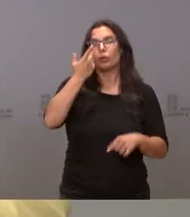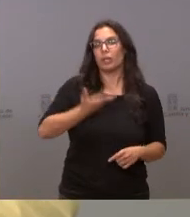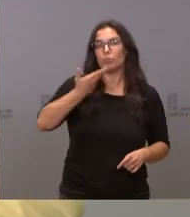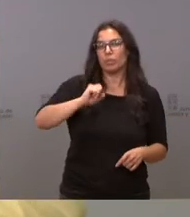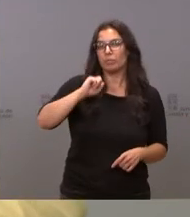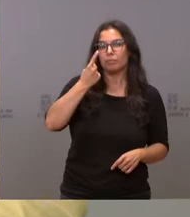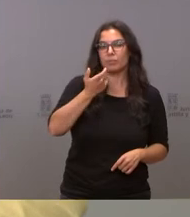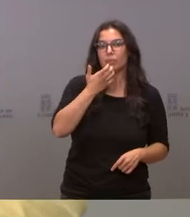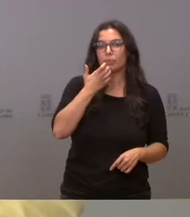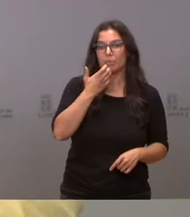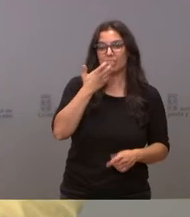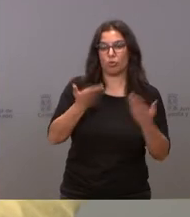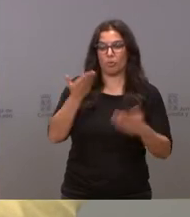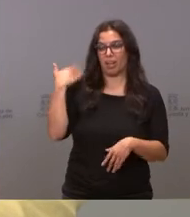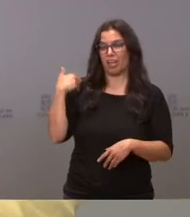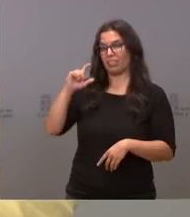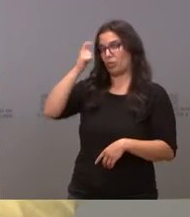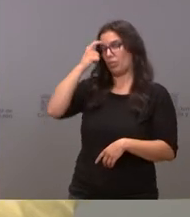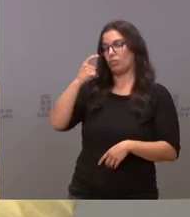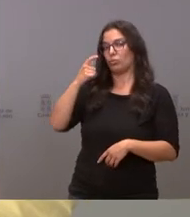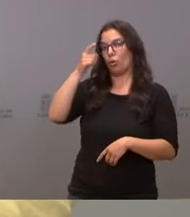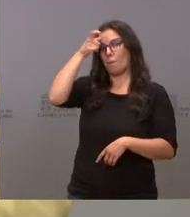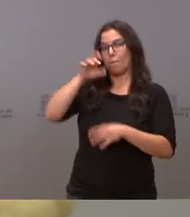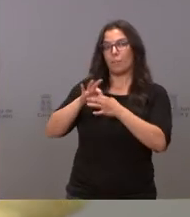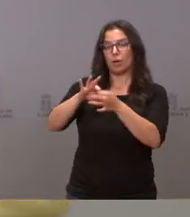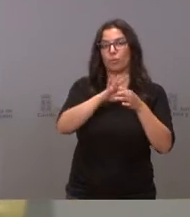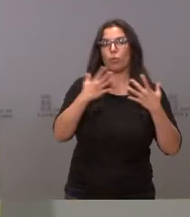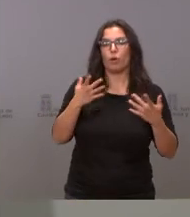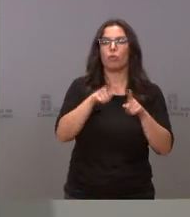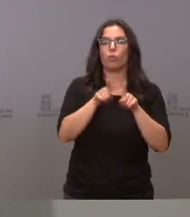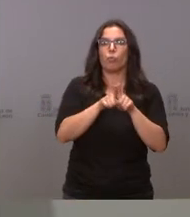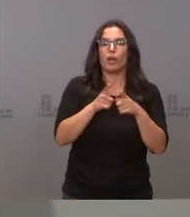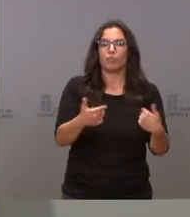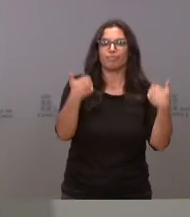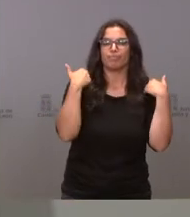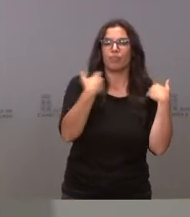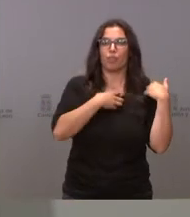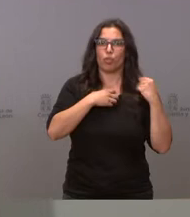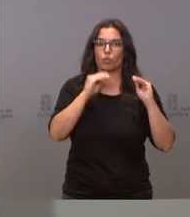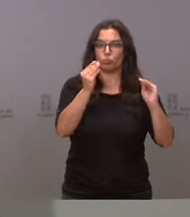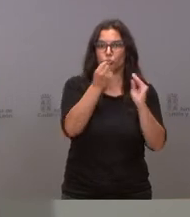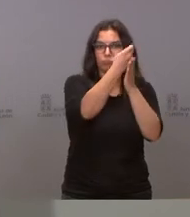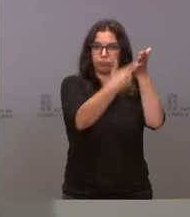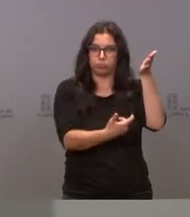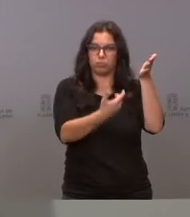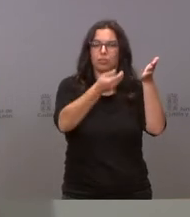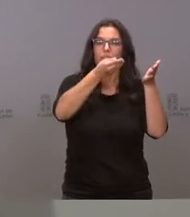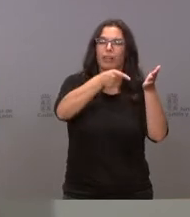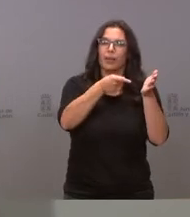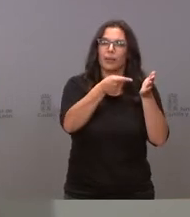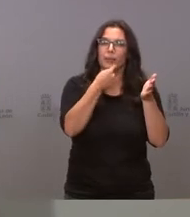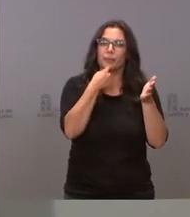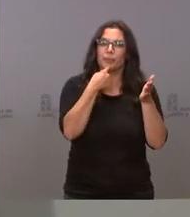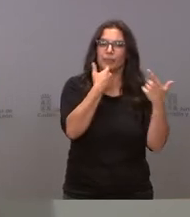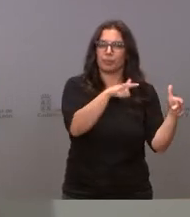anteriores mancomunidades, es la nueva cartera de competencias y funciones, que ahí se contempla dos